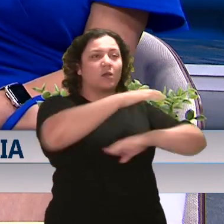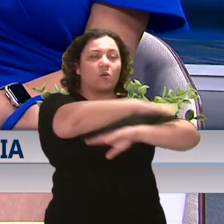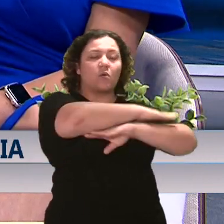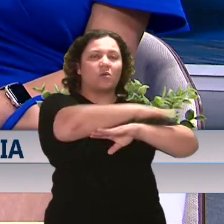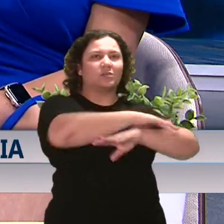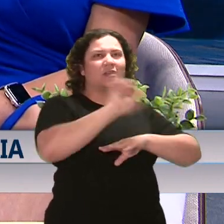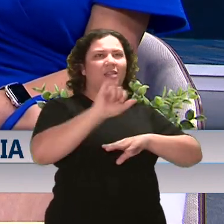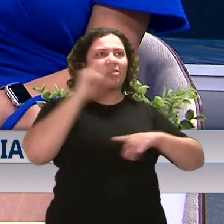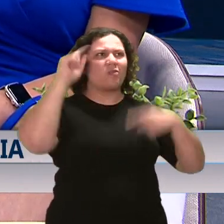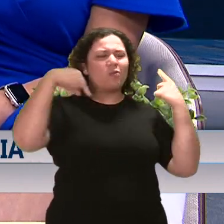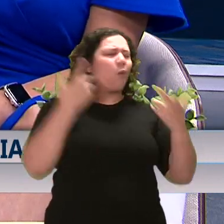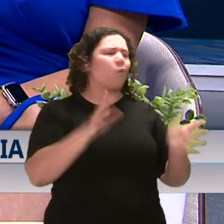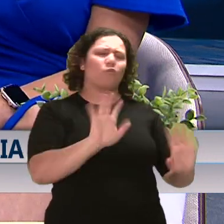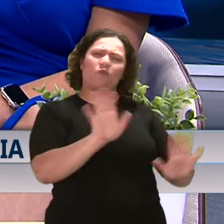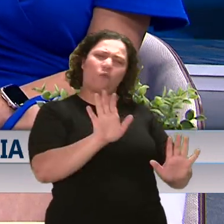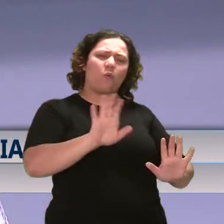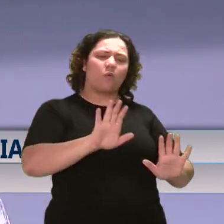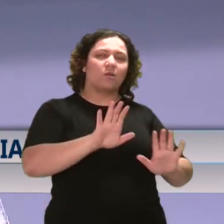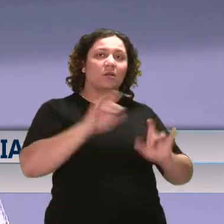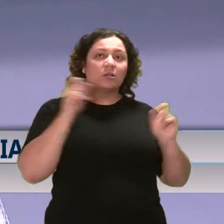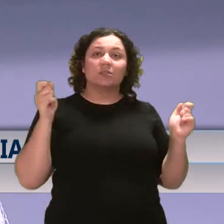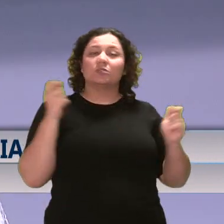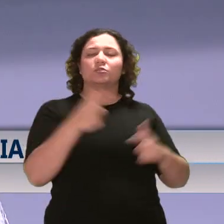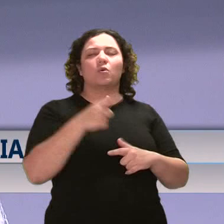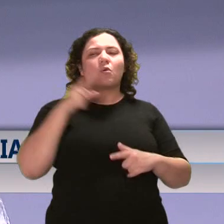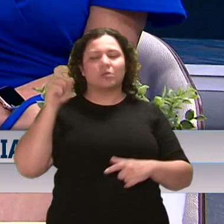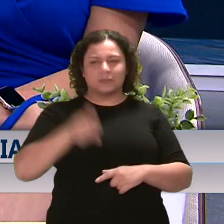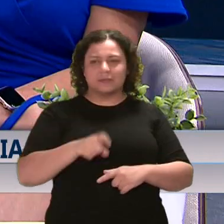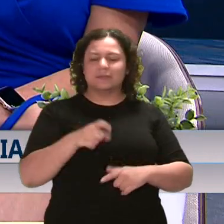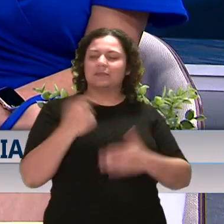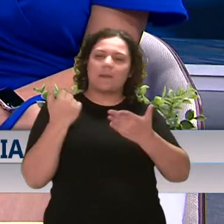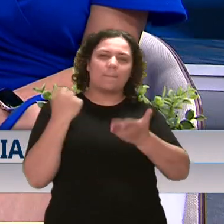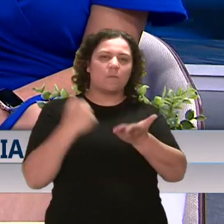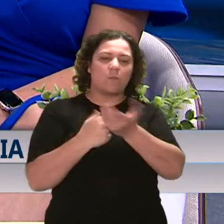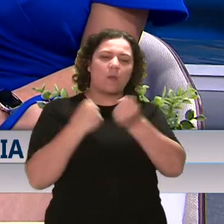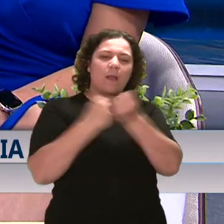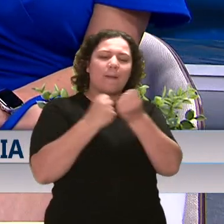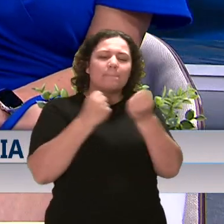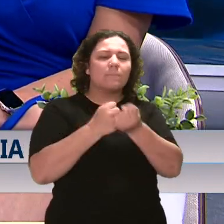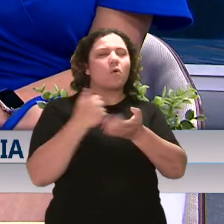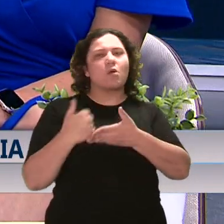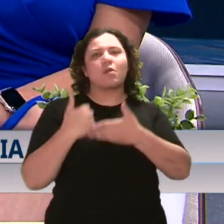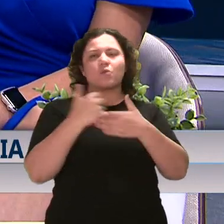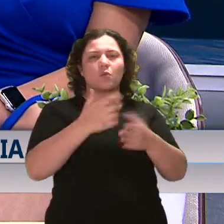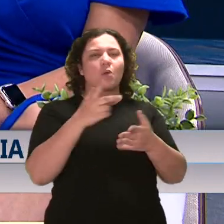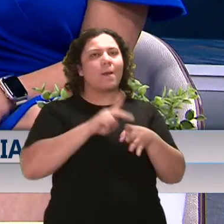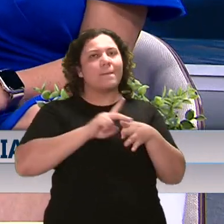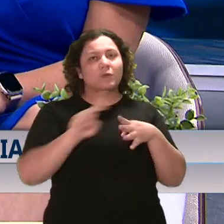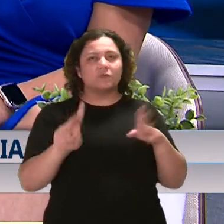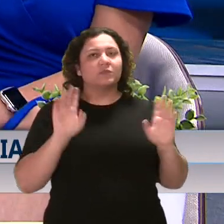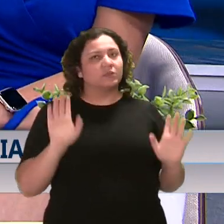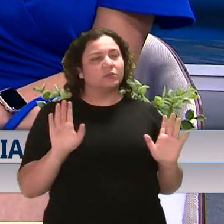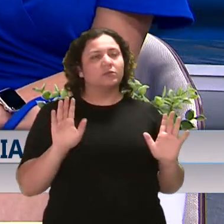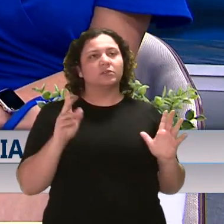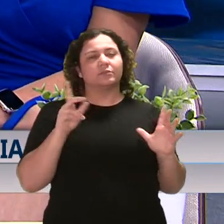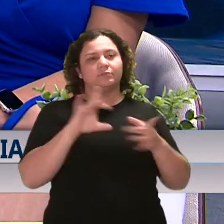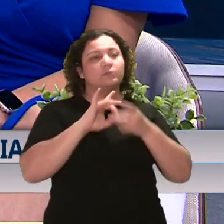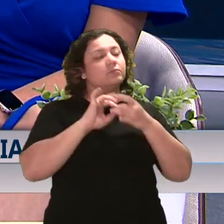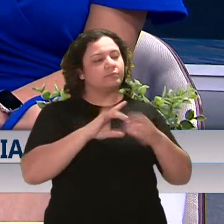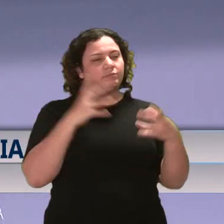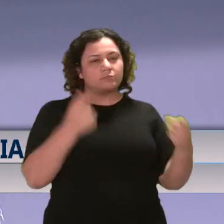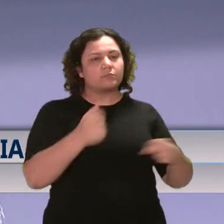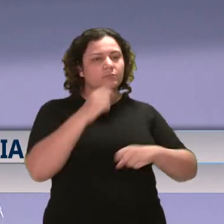es que está loco. Eso, todos necesitamos en algún momento ese apoyo profesional de un profesional en salud conductual.